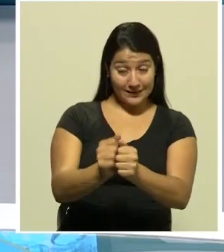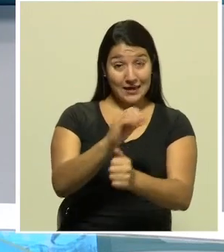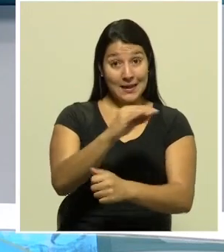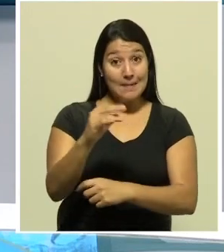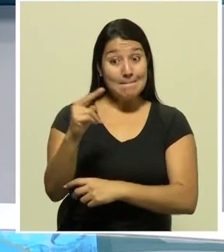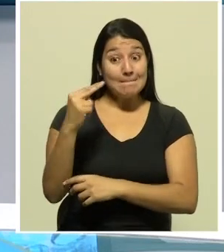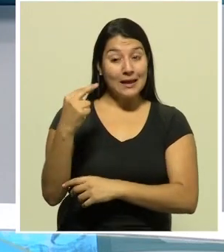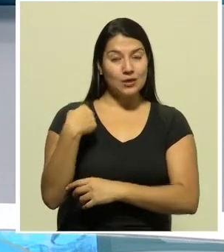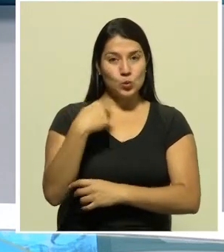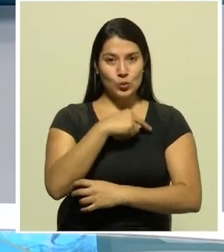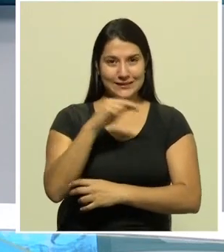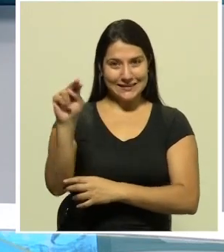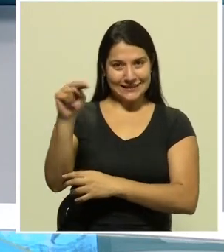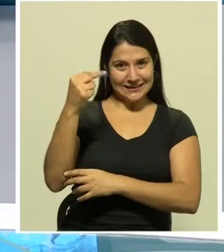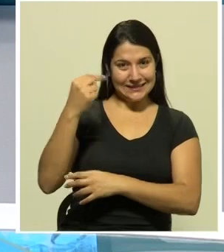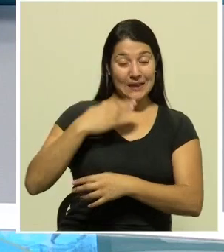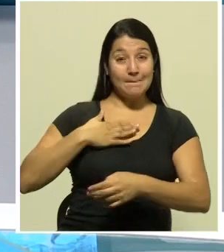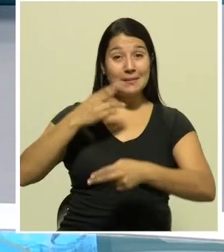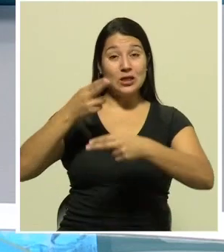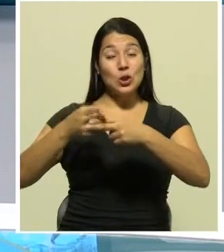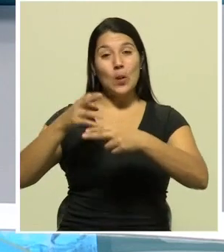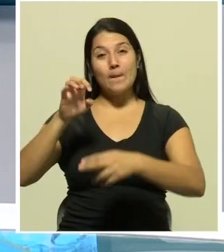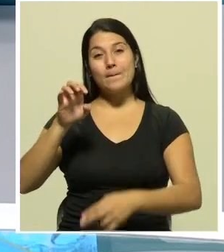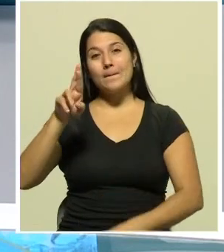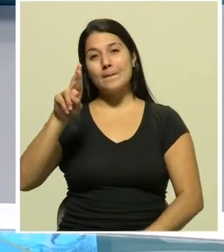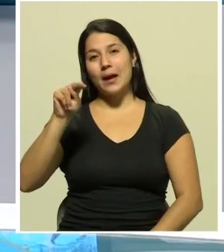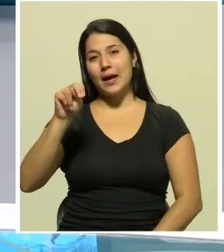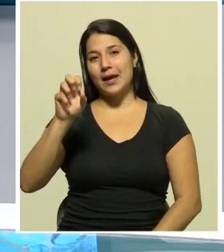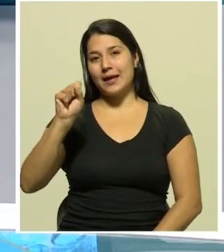informen con nosotros. Soy Ernesto Rivera.